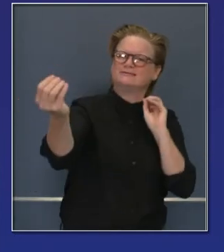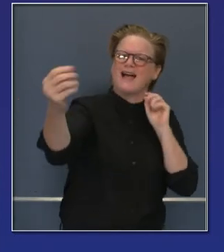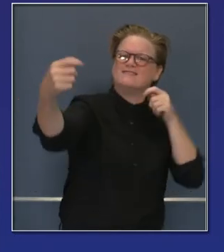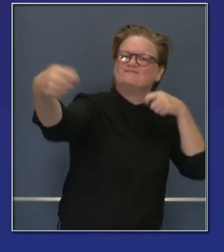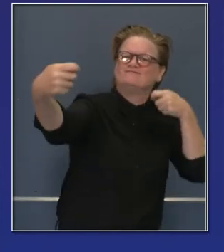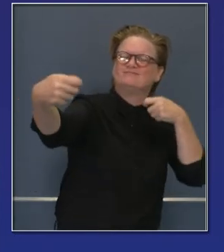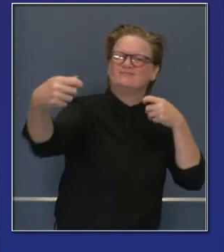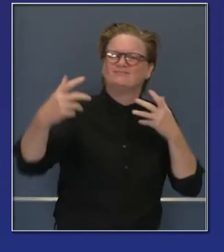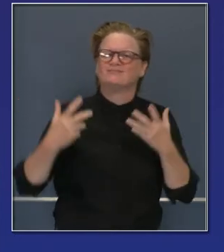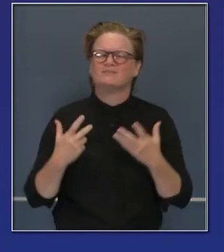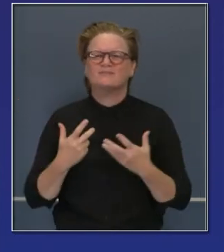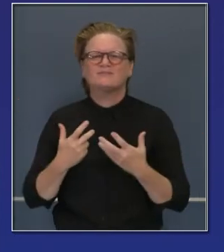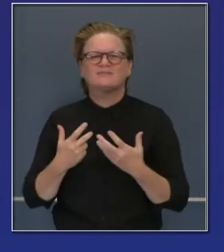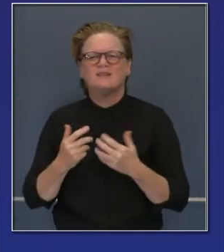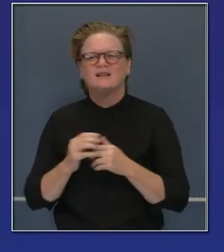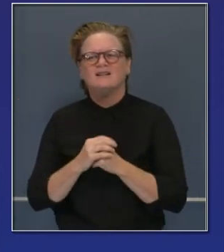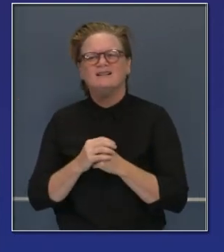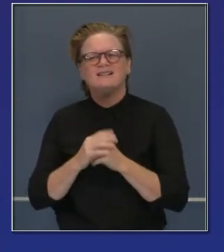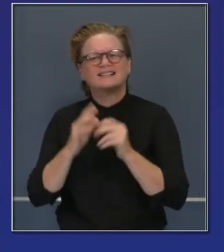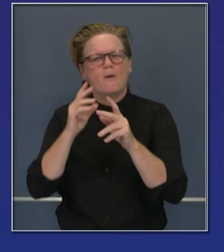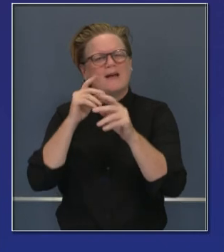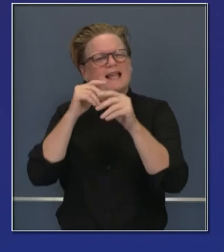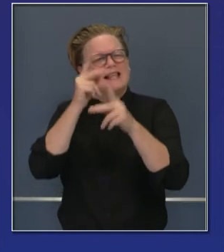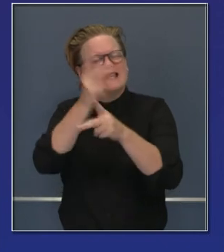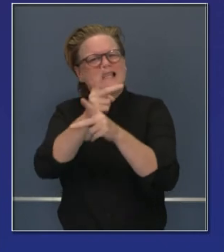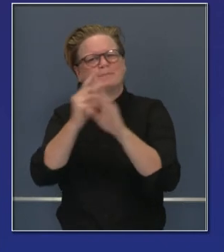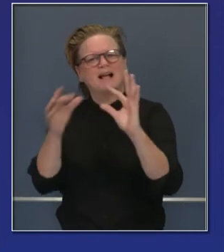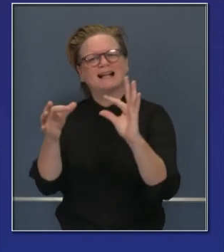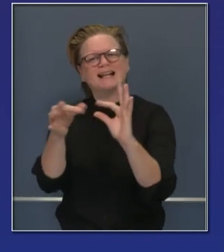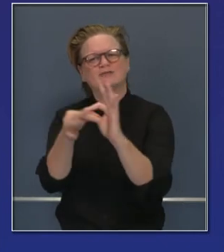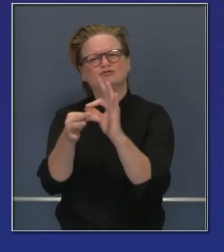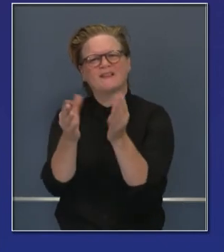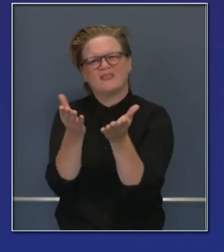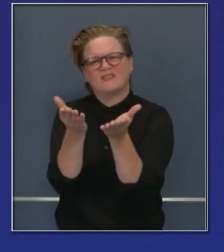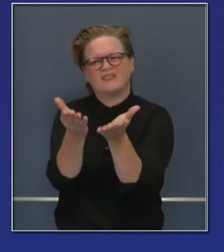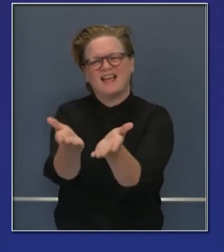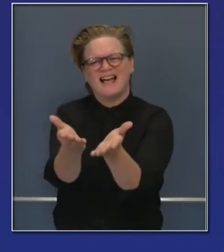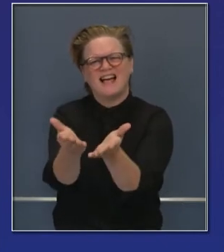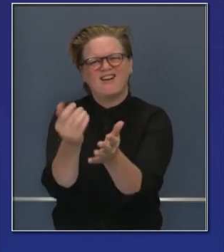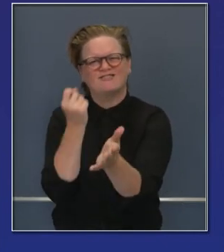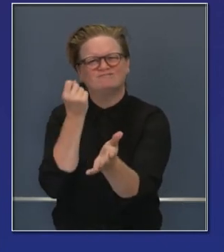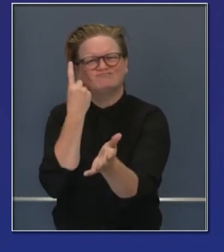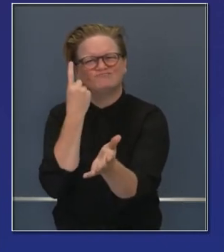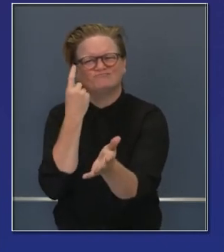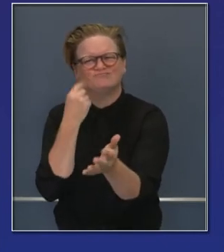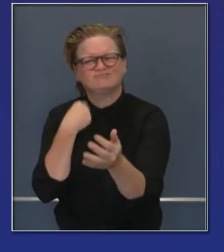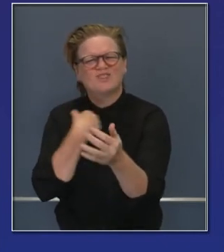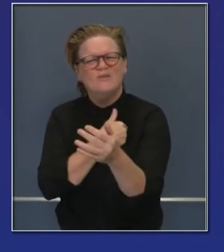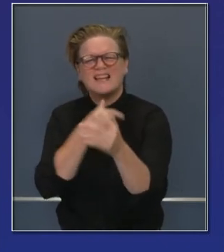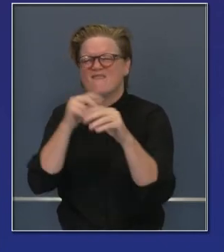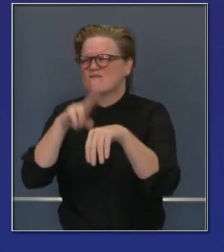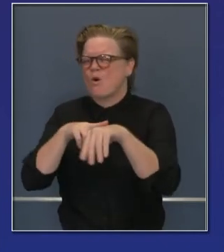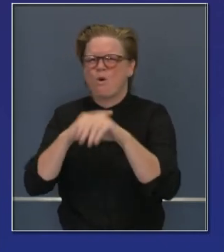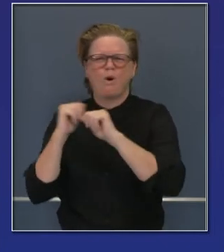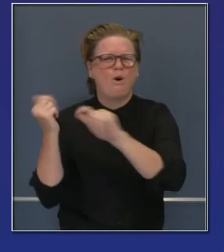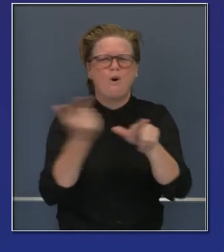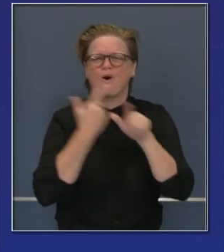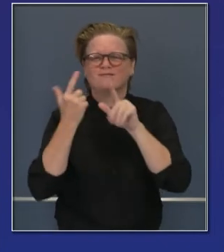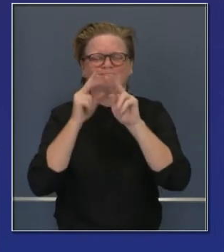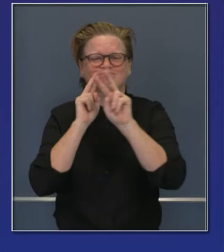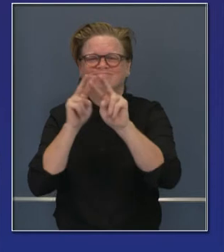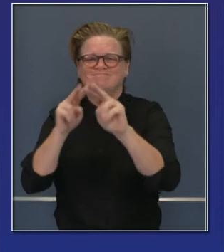otros. Y sin embargo, tener esa conexión importante familiar que todos buscamos en estos días festivos